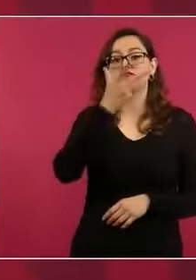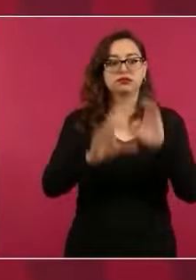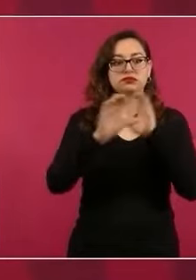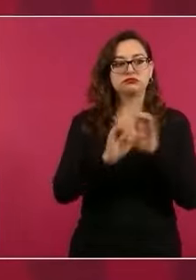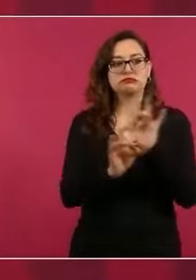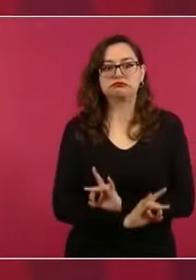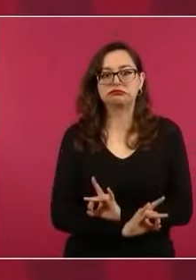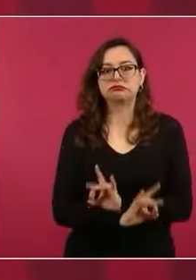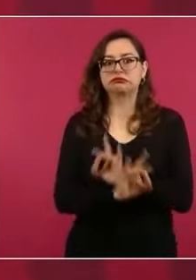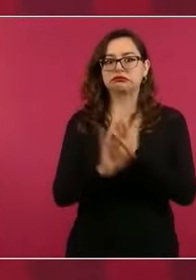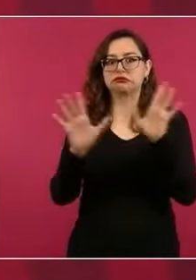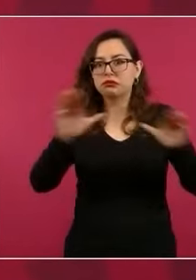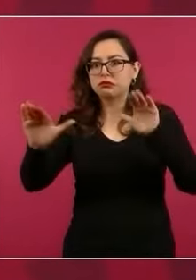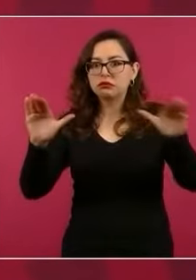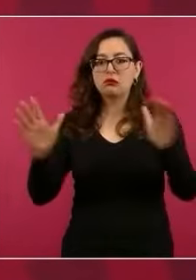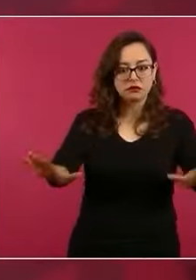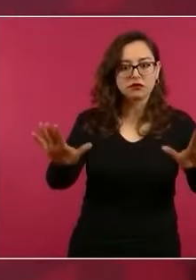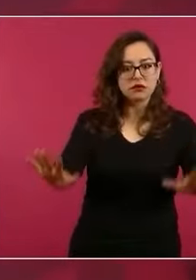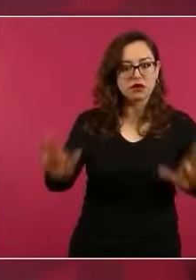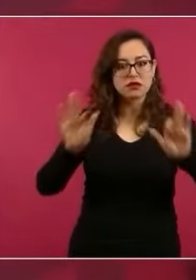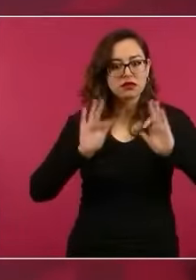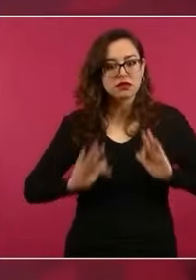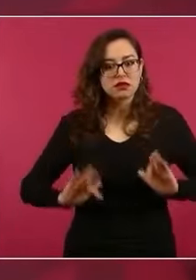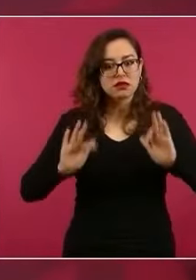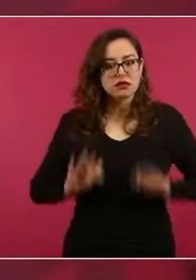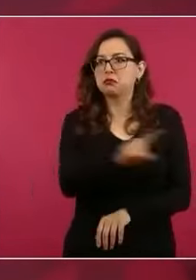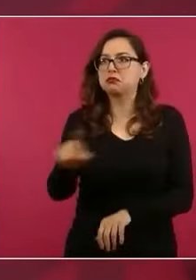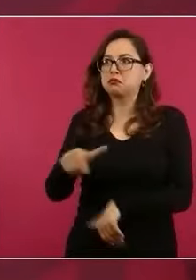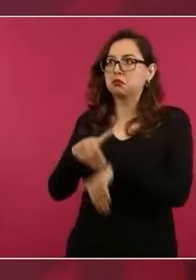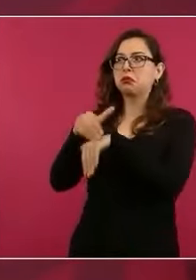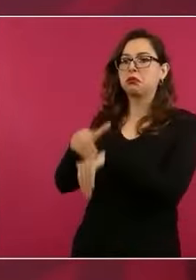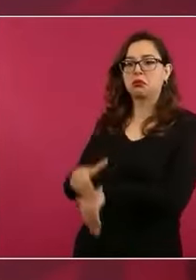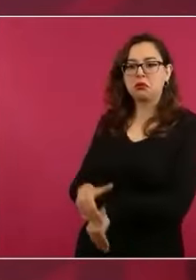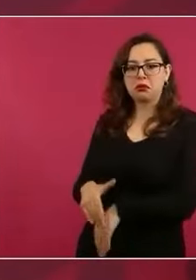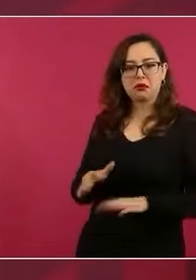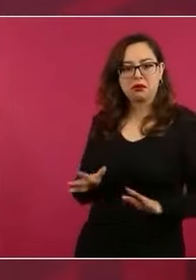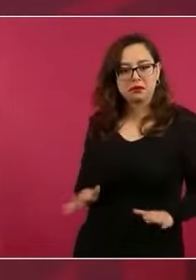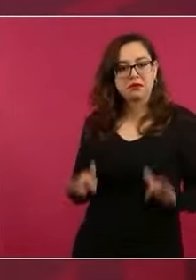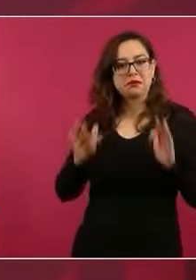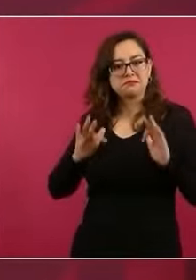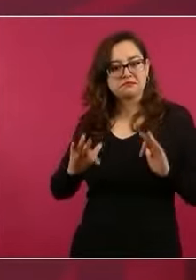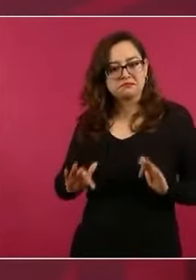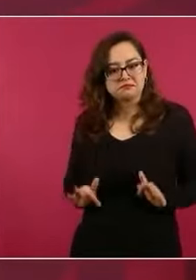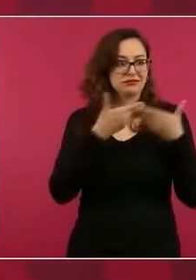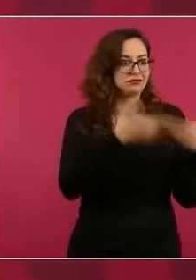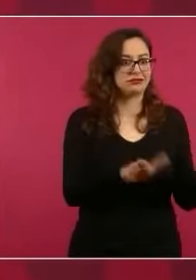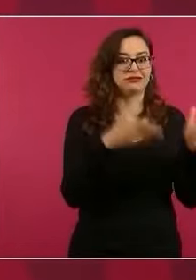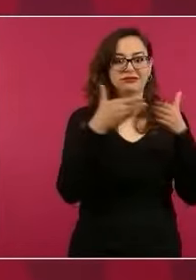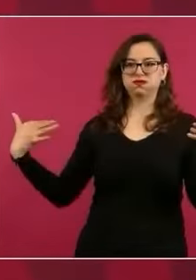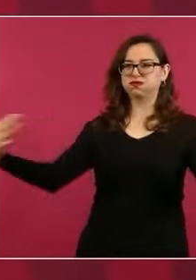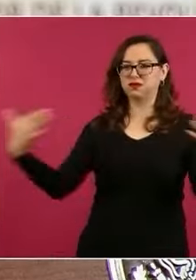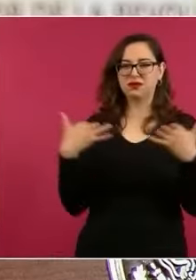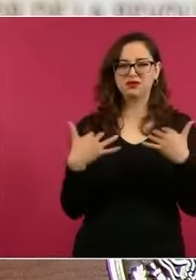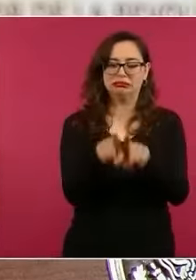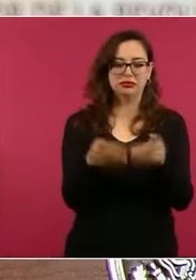habló de que todo en paz y la verdad, este, muy bien todo. Y se abrió corregidora, este,